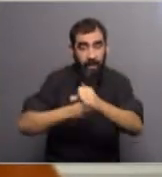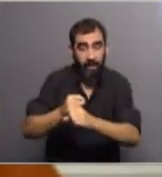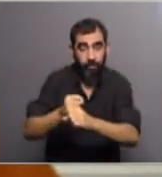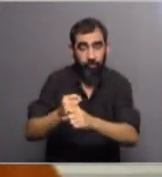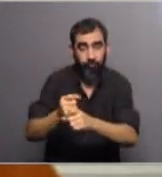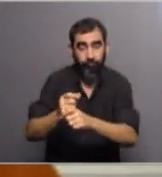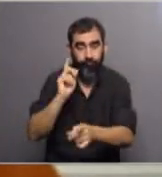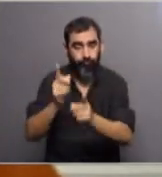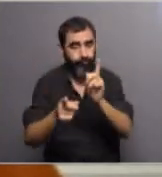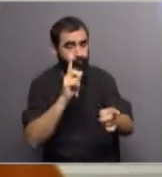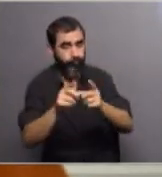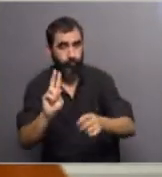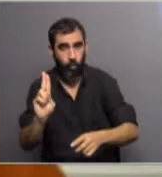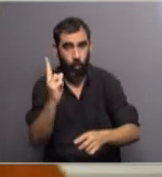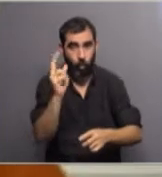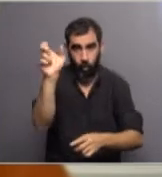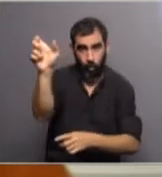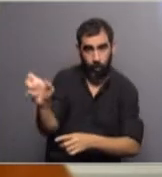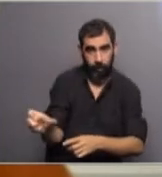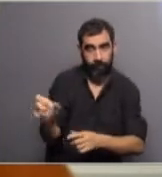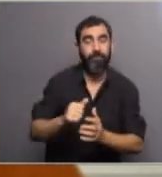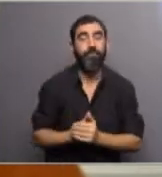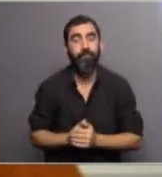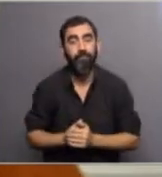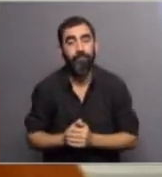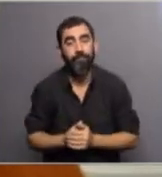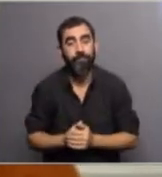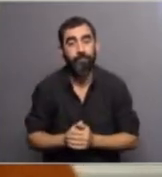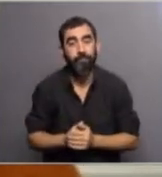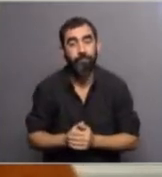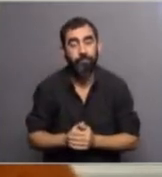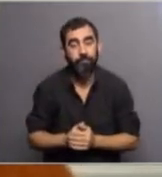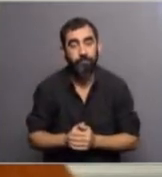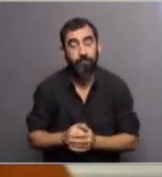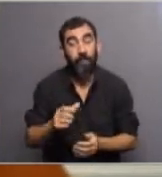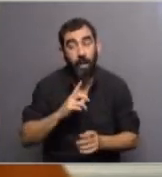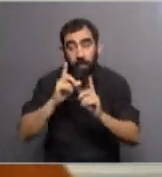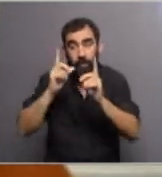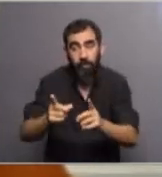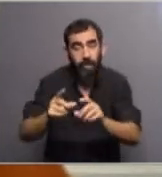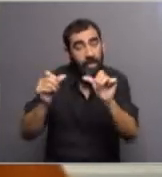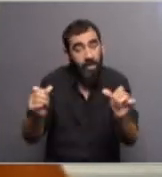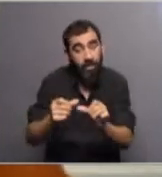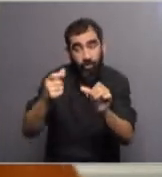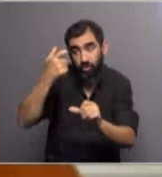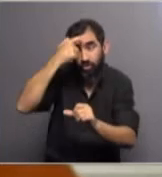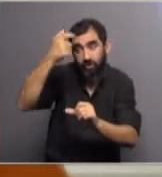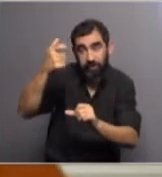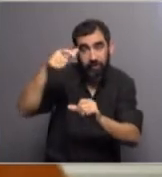por este uruguayo, Daniel, que, bueno, que tuvo en sus manos hacer ciencia con este